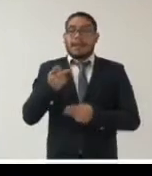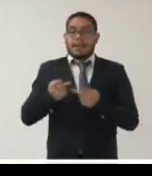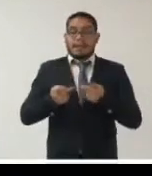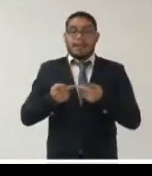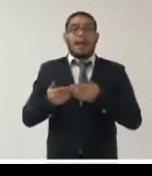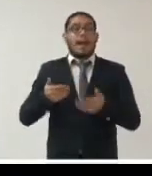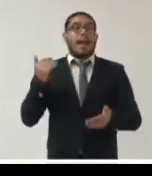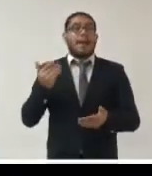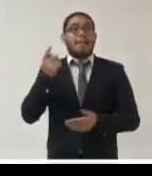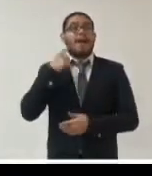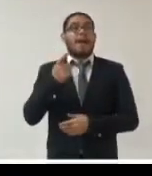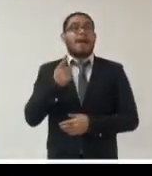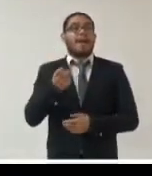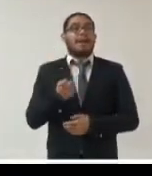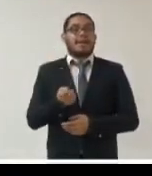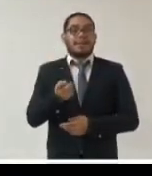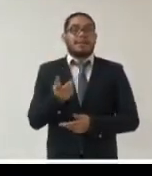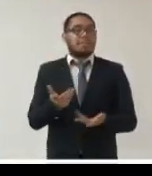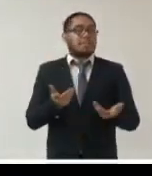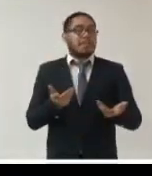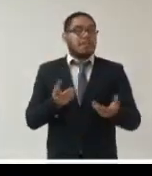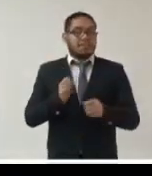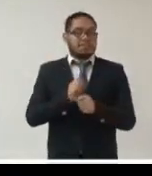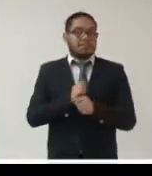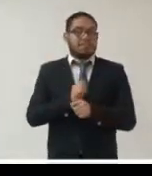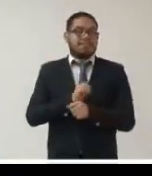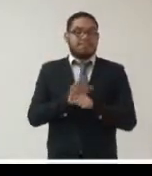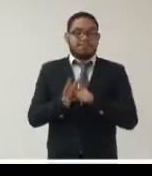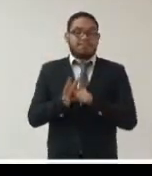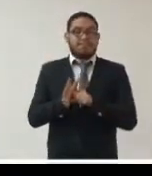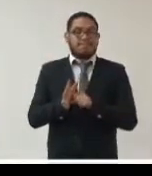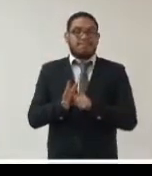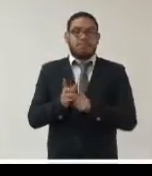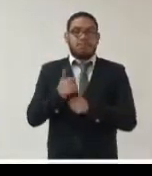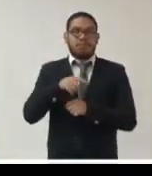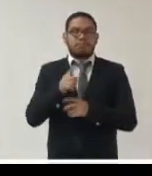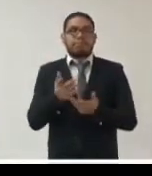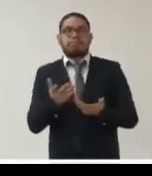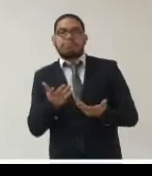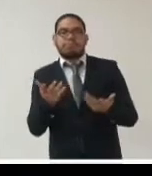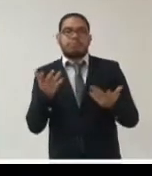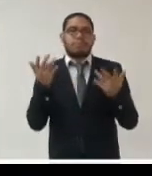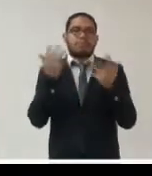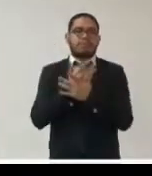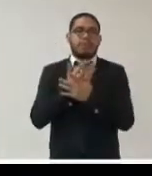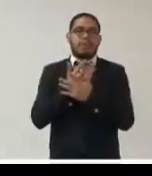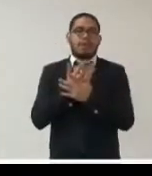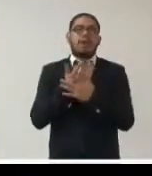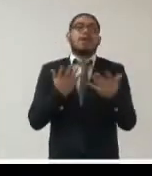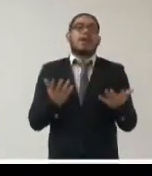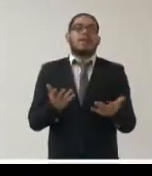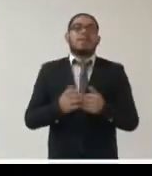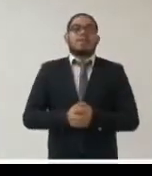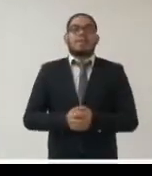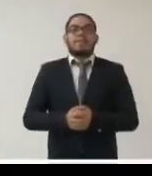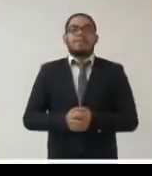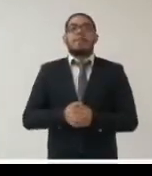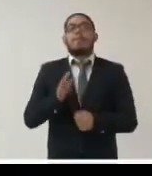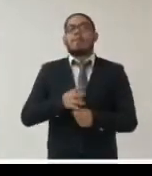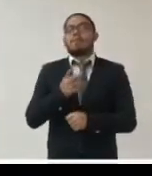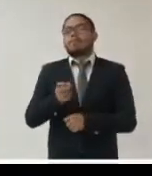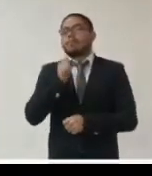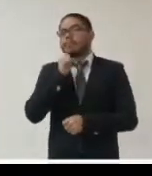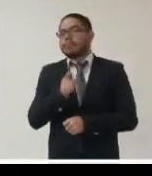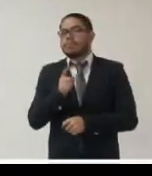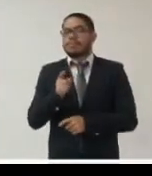para esta pandemia que ahora nos agobia a todos bien este si bien se tienen